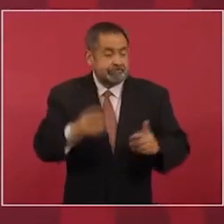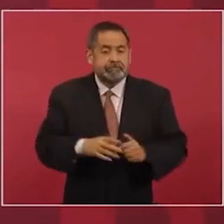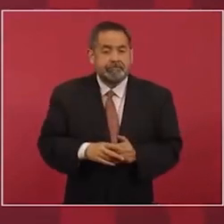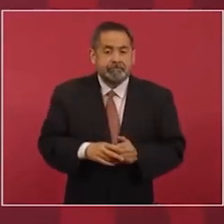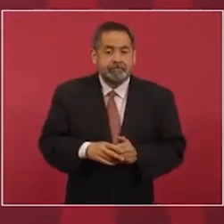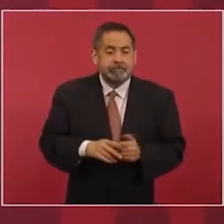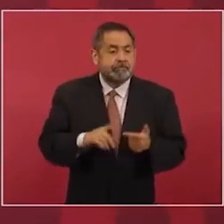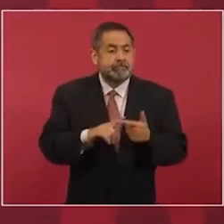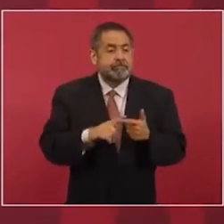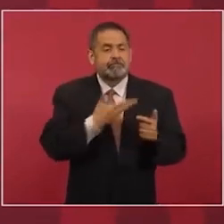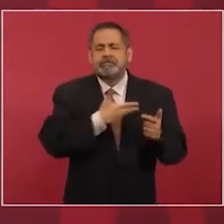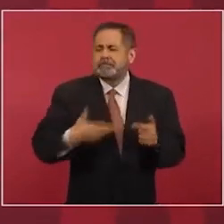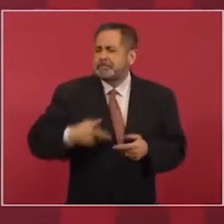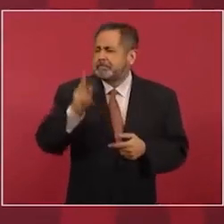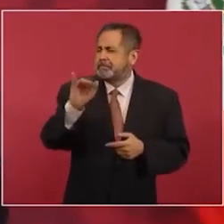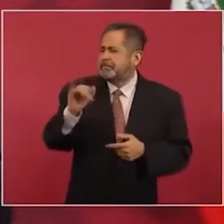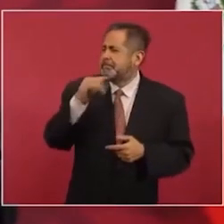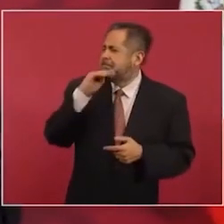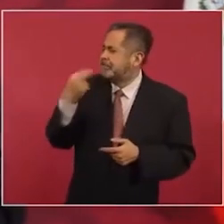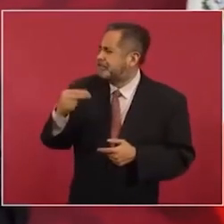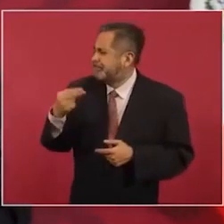el presidente del PRI, ¿cómo se llama?